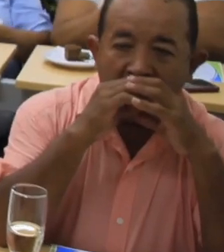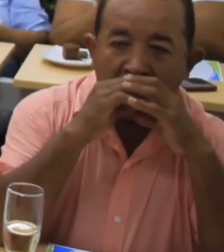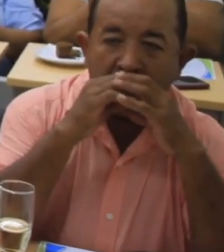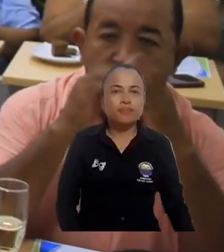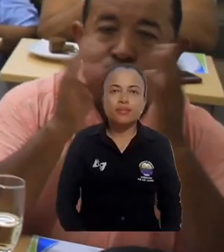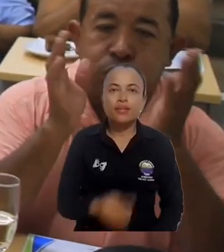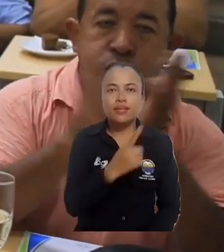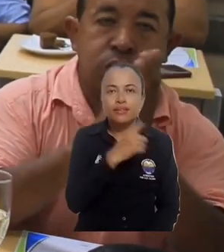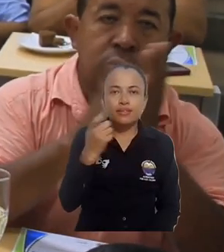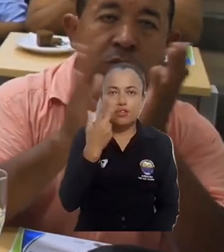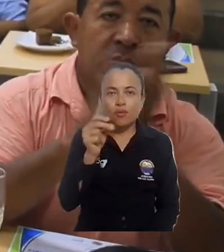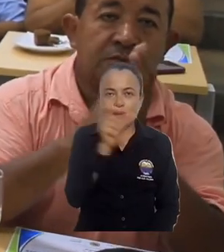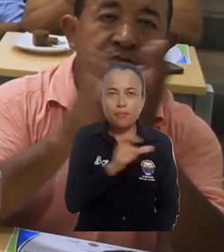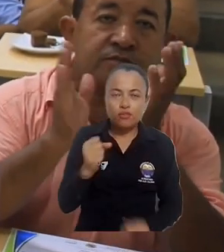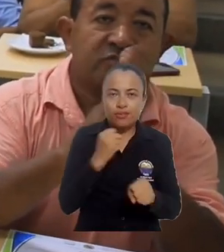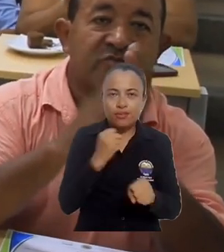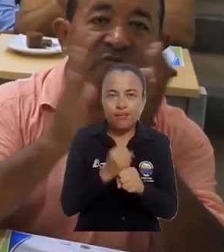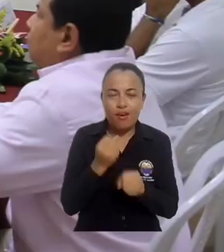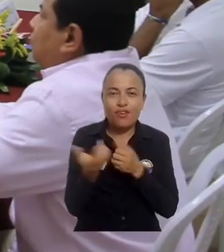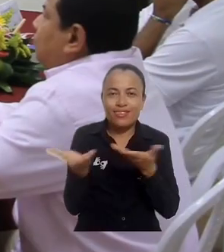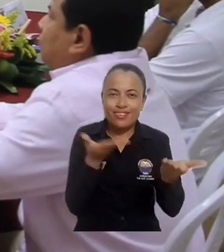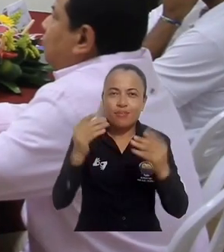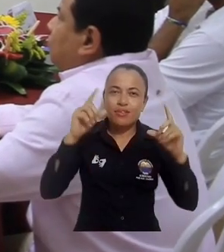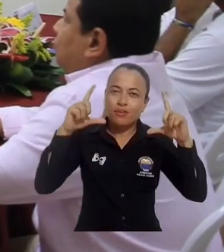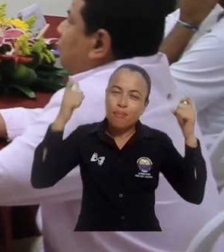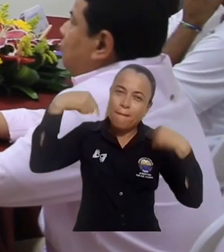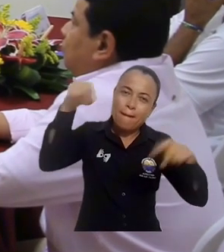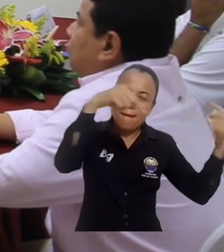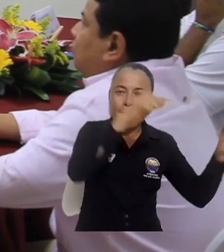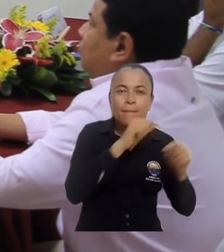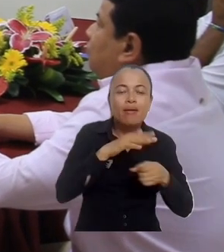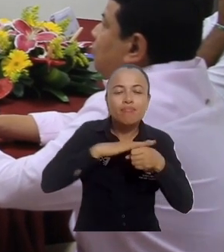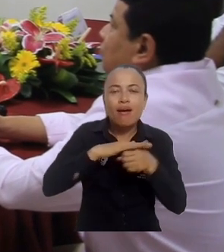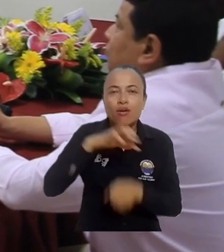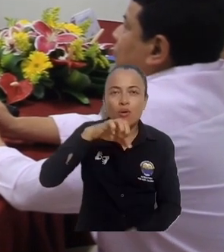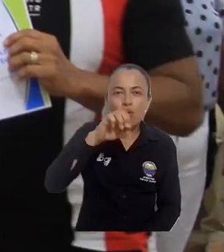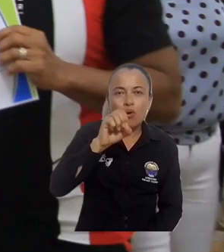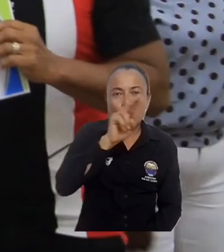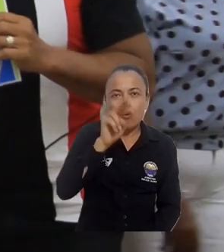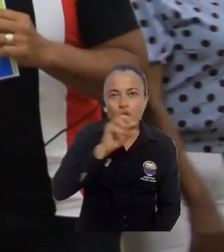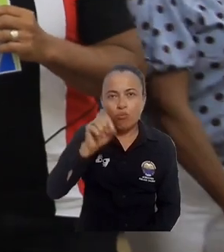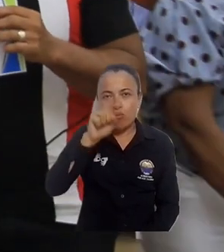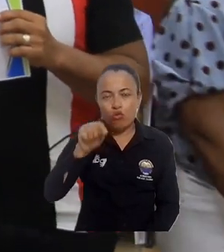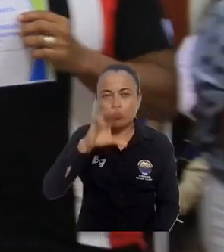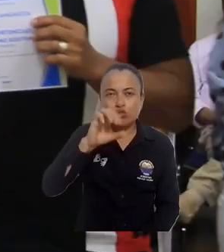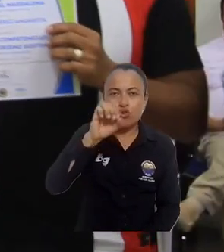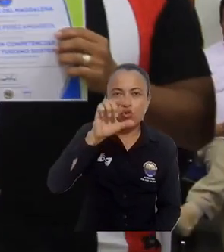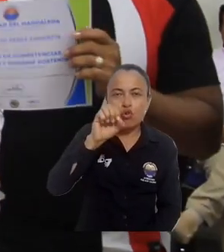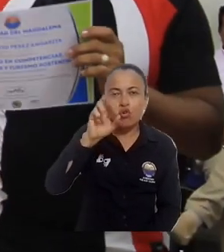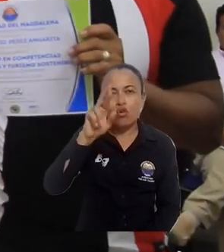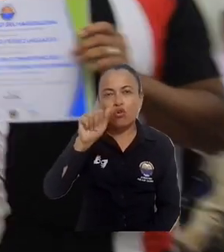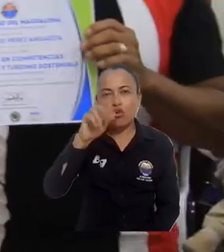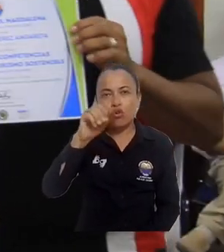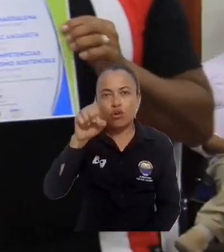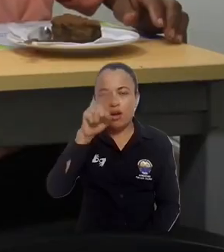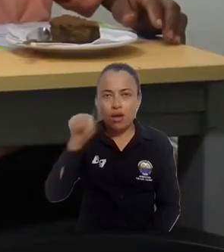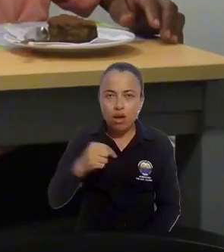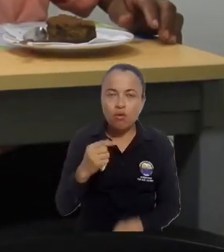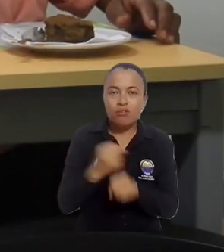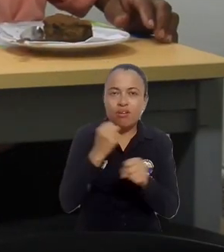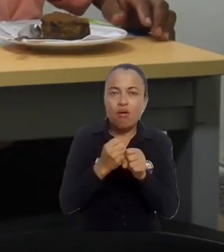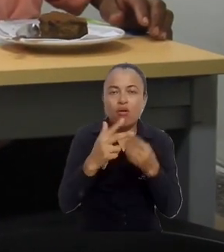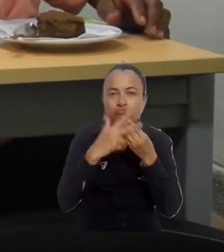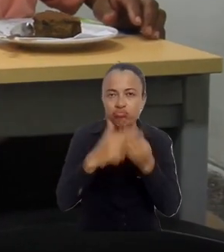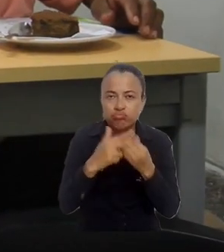120 operadores de servicios turísticos de pozos colorados culminaron con éxito los cursos y talleres en el marco del proyecto de